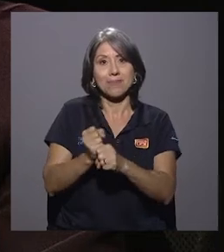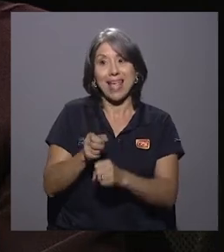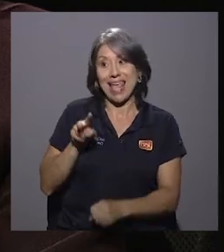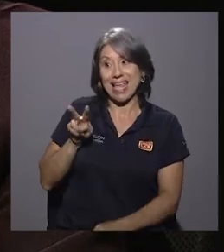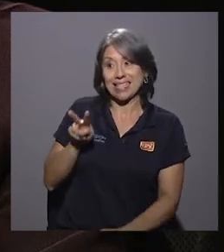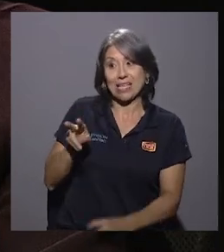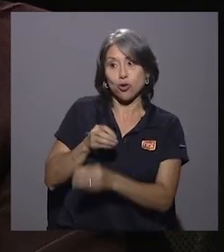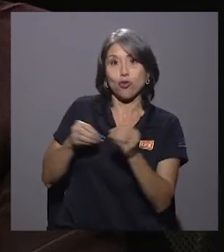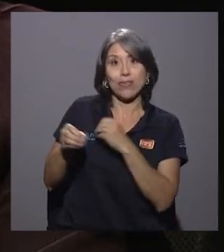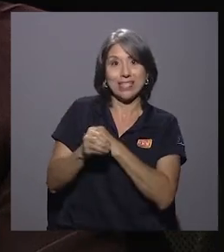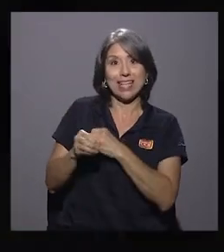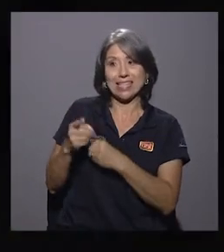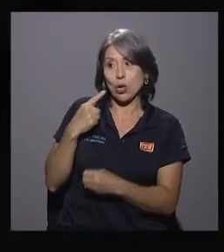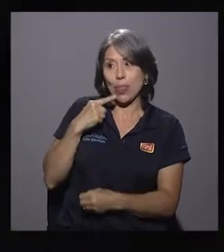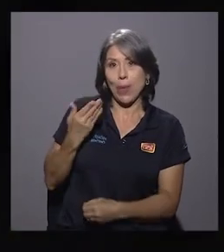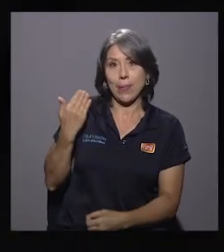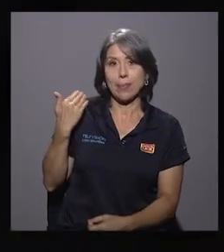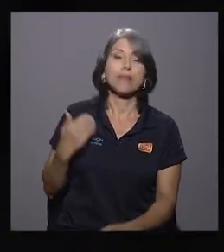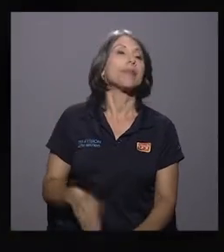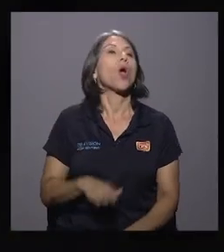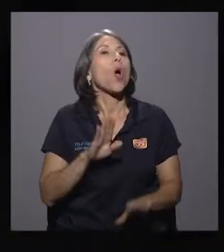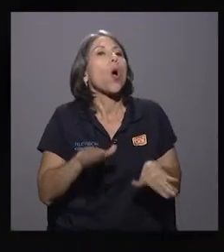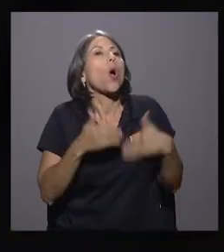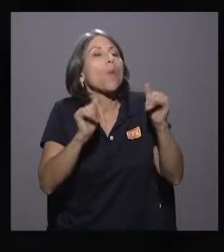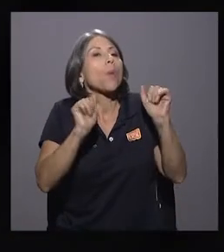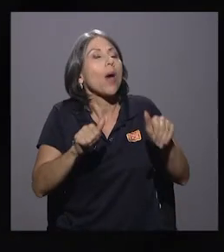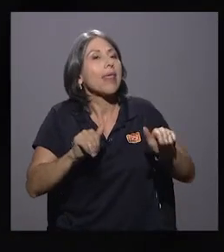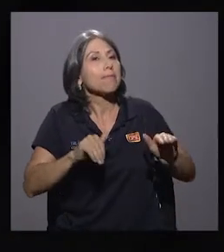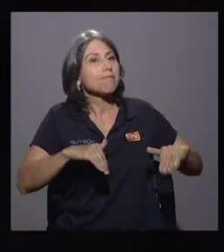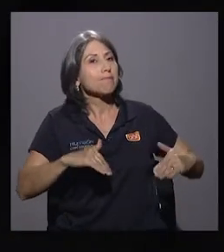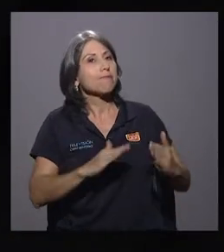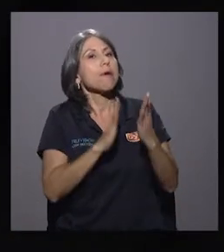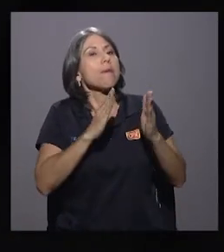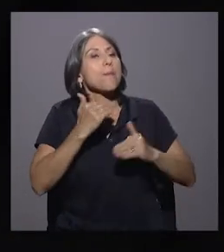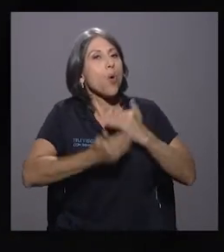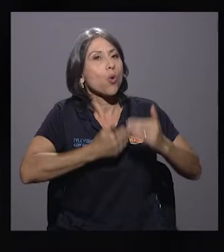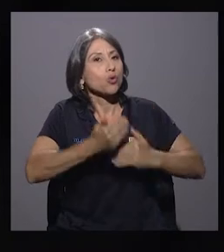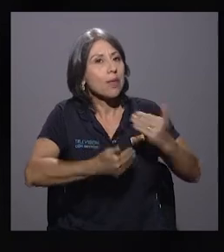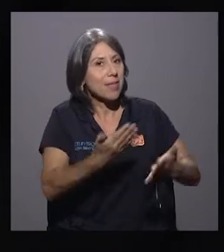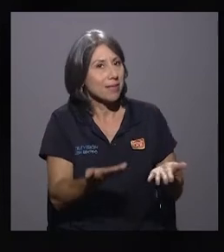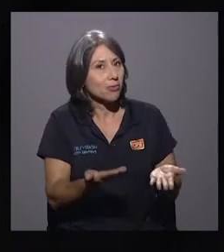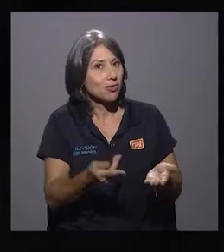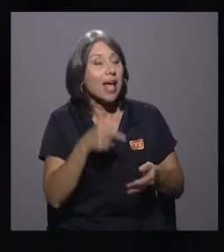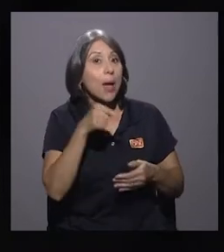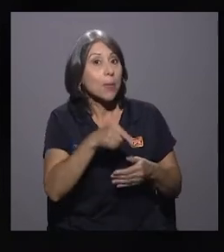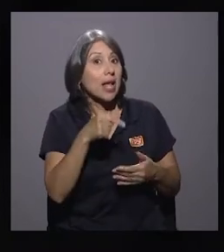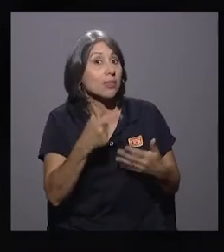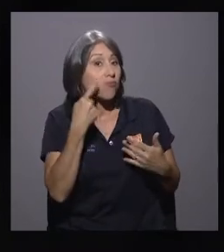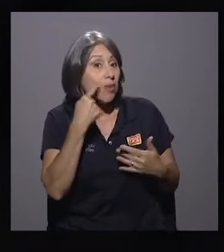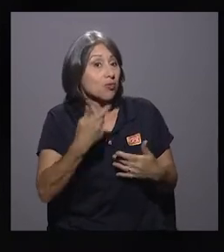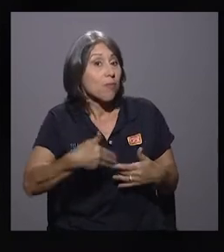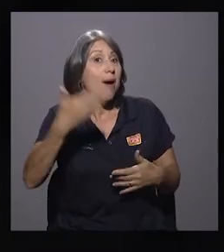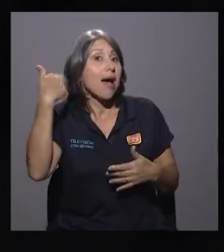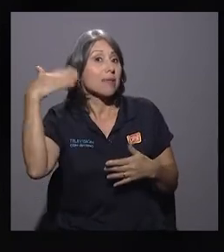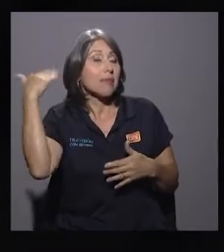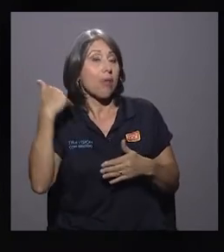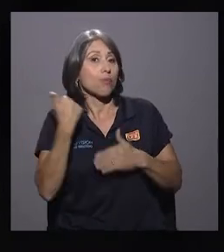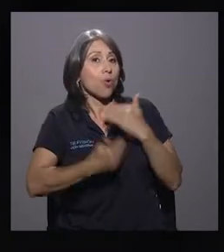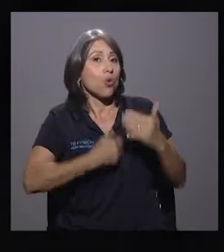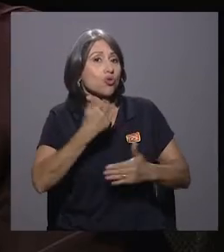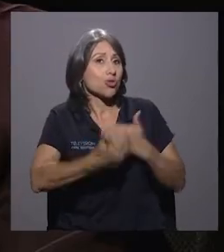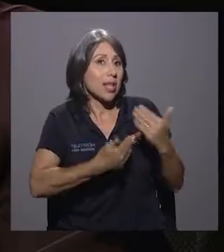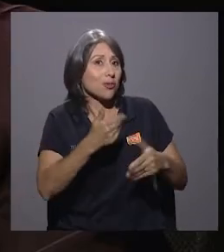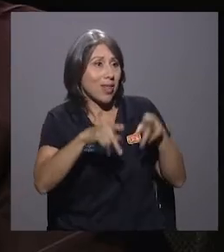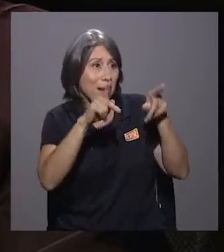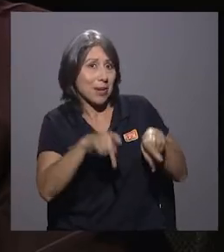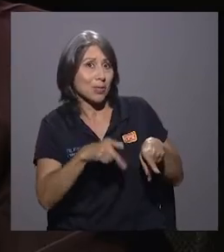en estos meses que les mencioné. ¿Cómo se puede lidiar con los procedimientos, que es otra de las cosas que afloraron en el pasado proceso de su antecesora?